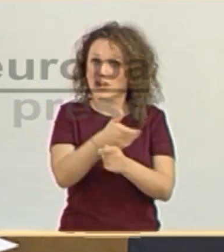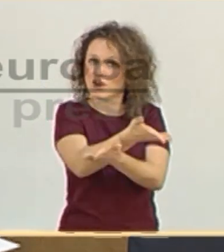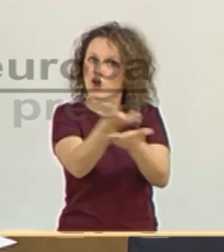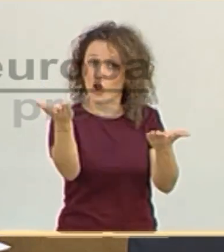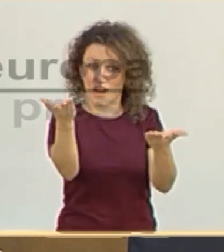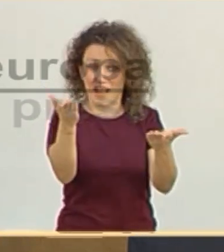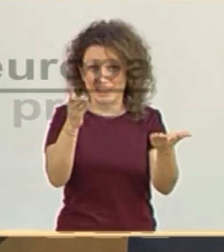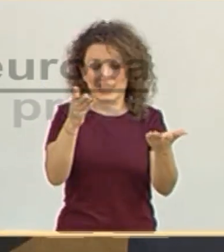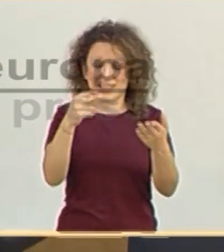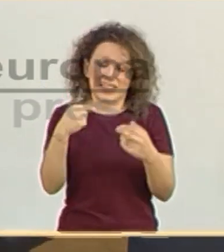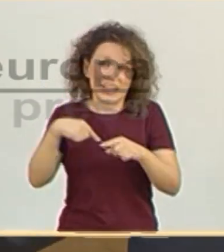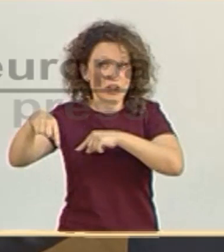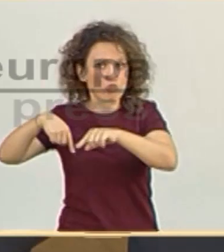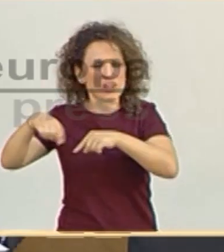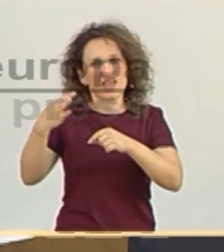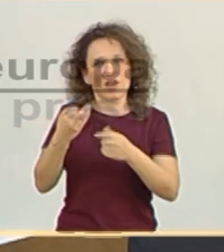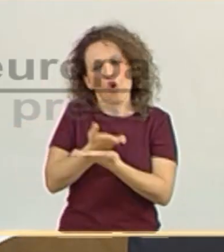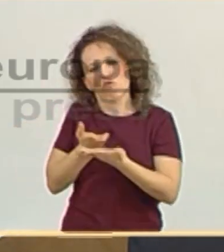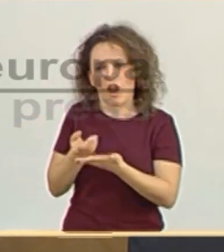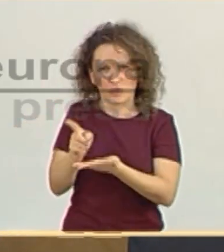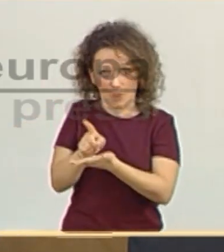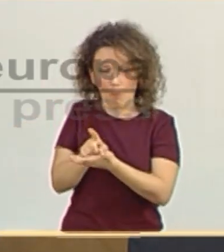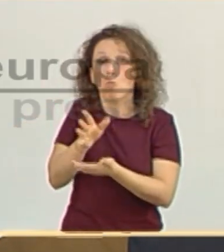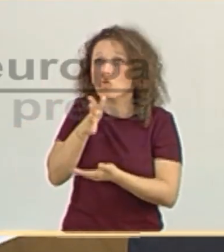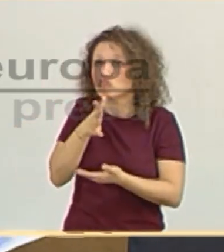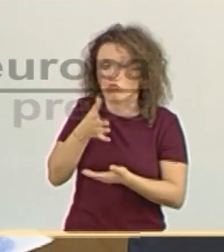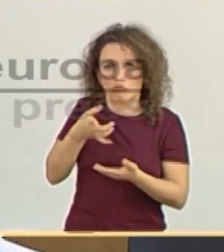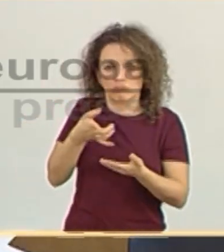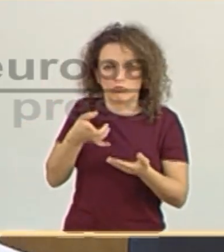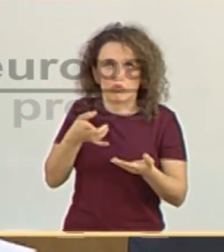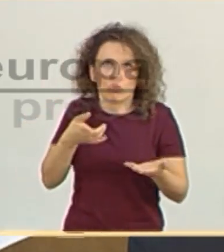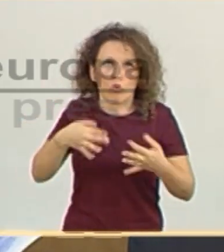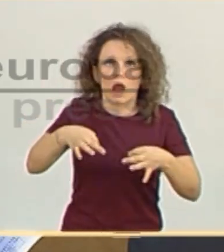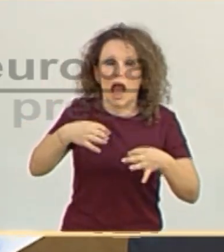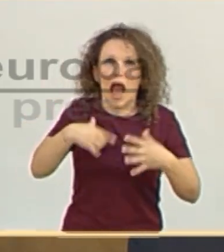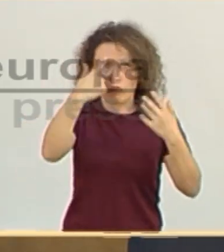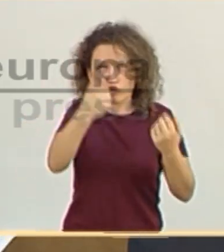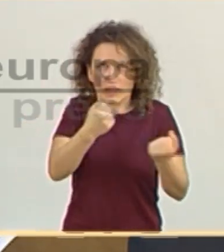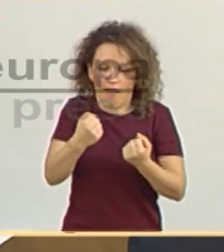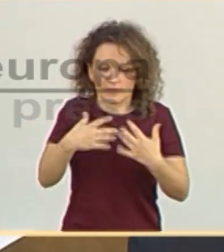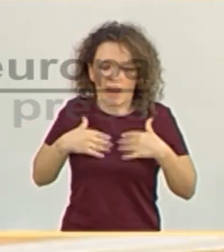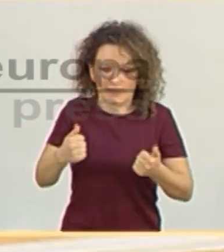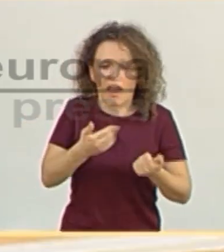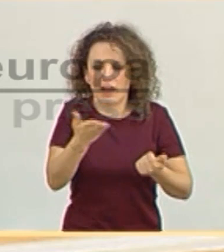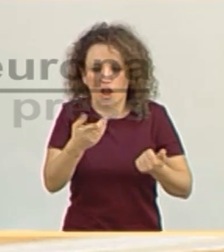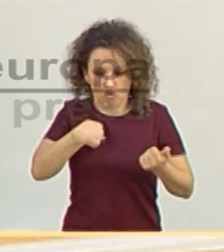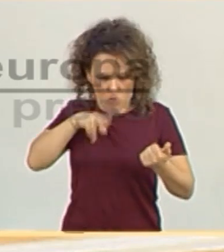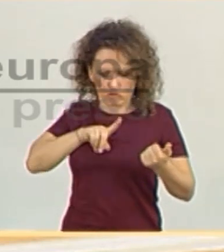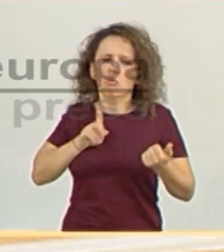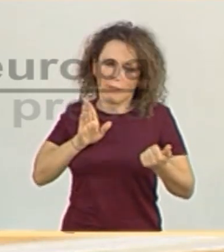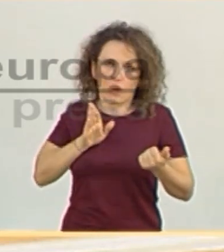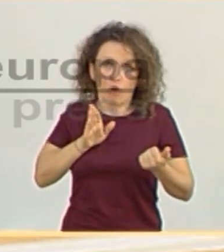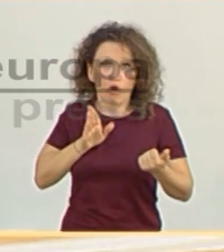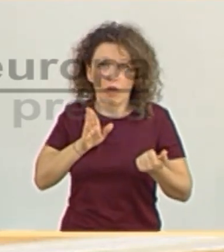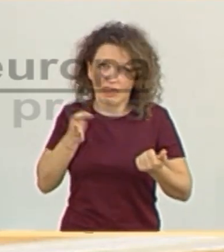el transporte. Por lo tanto, no es verdad que las autoridades sanitarias se estemos planteando, bueno, yo no soy de la autoridad sanitaria, pero en este caso, ni de transporte,